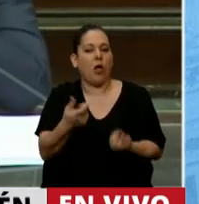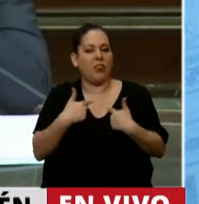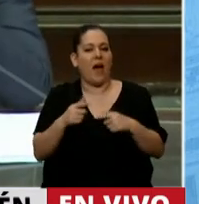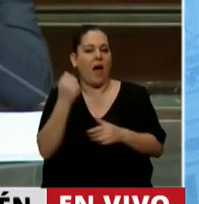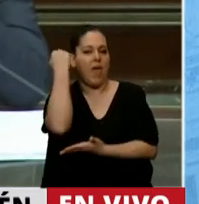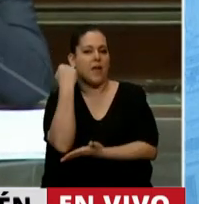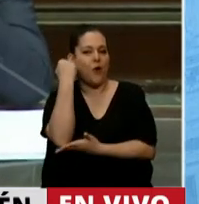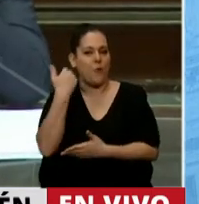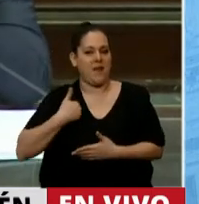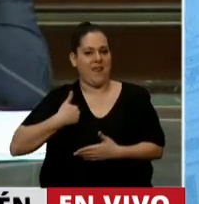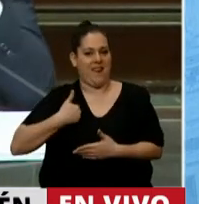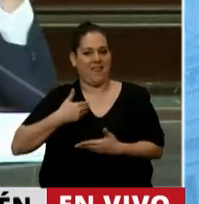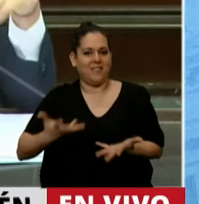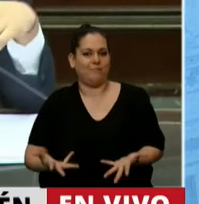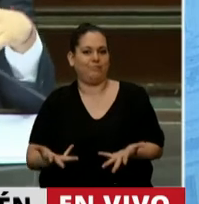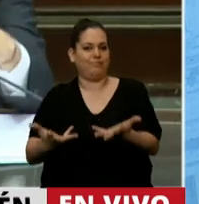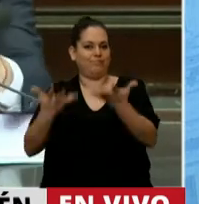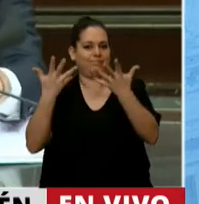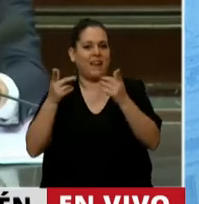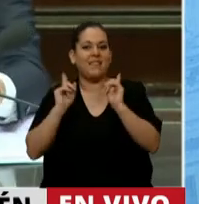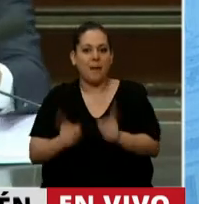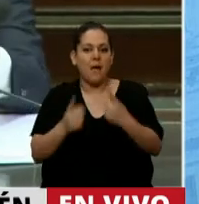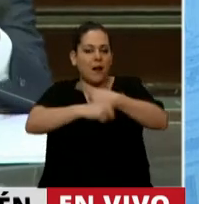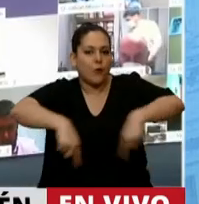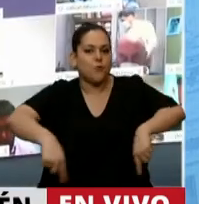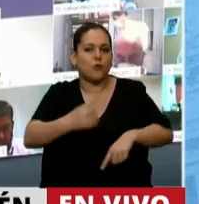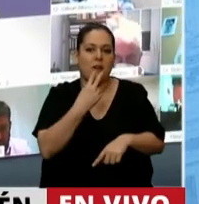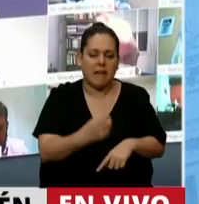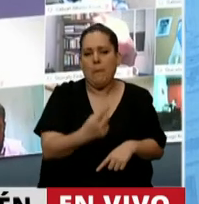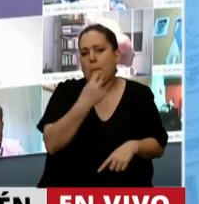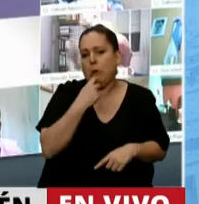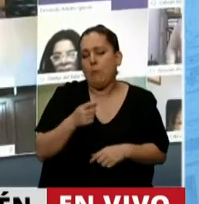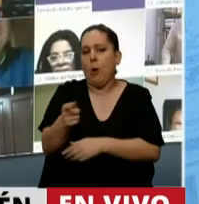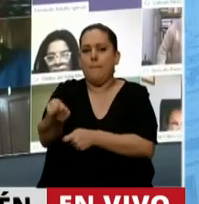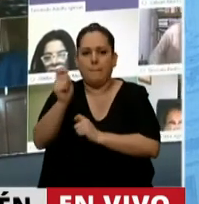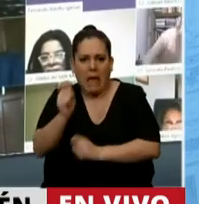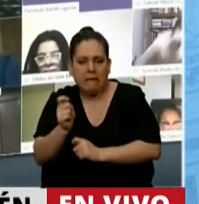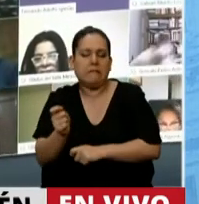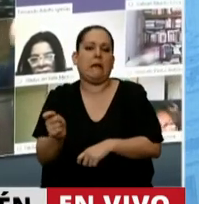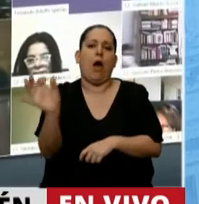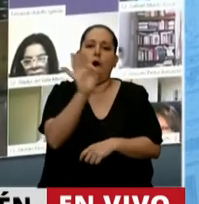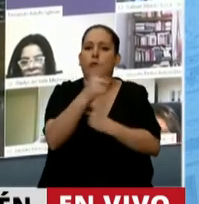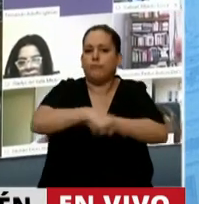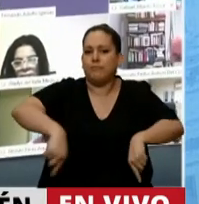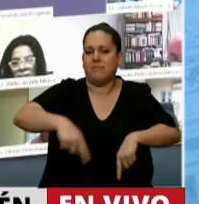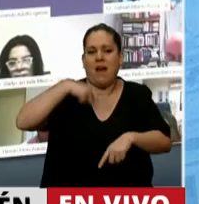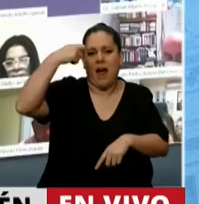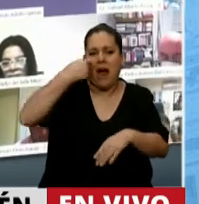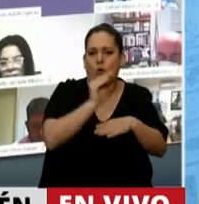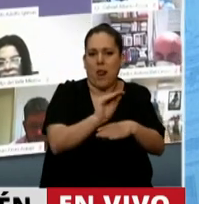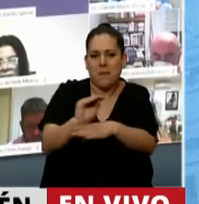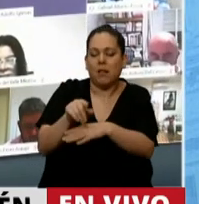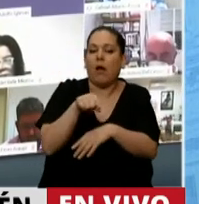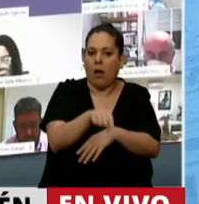economía nacional. Y con los recursos energéticos sumados a la pesca, a los recursos agroalimentarios y sin duda al turismo,